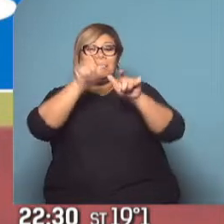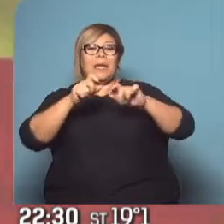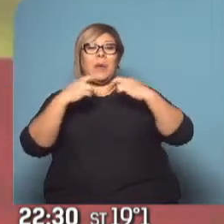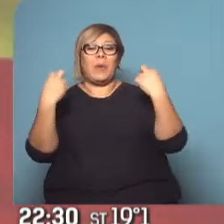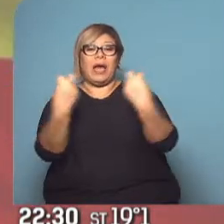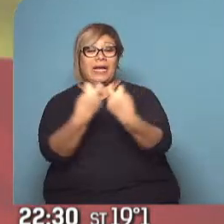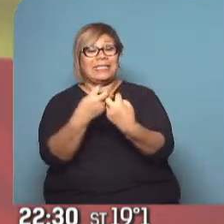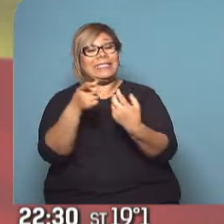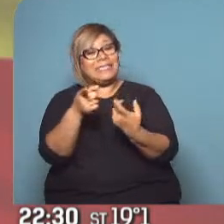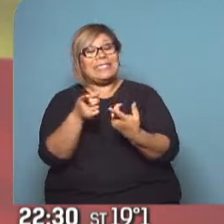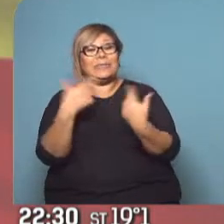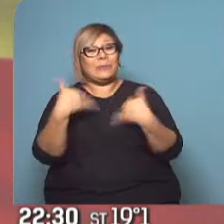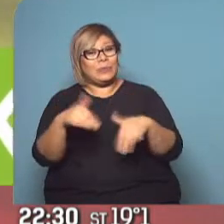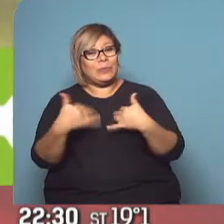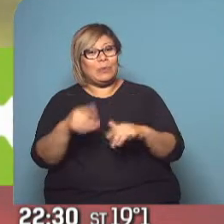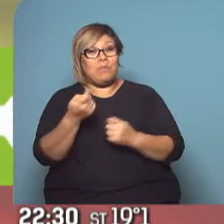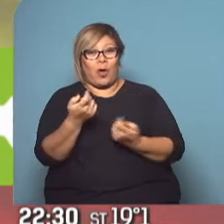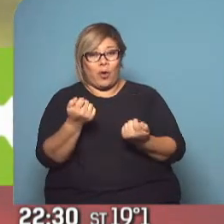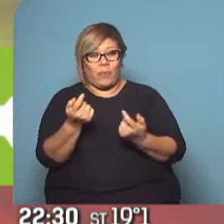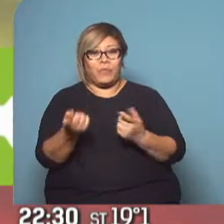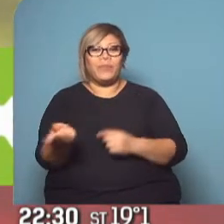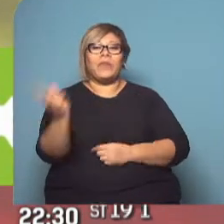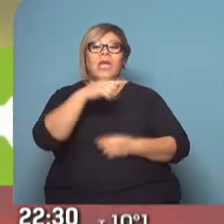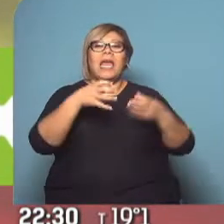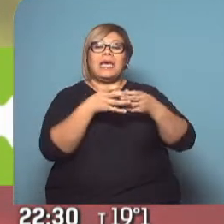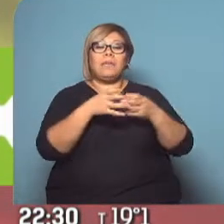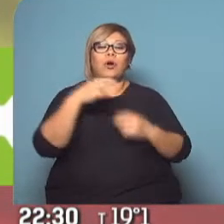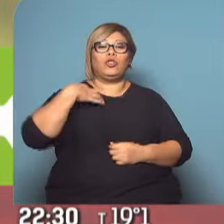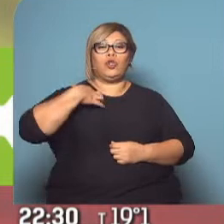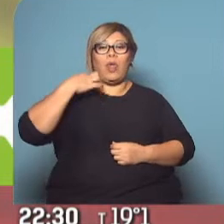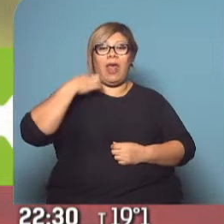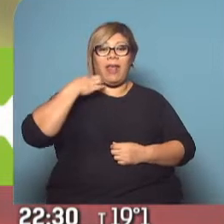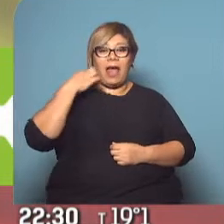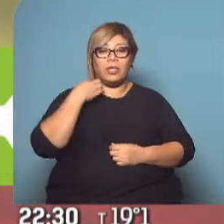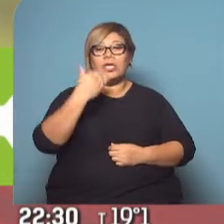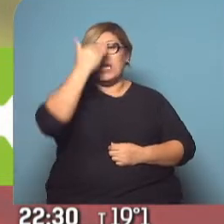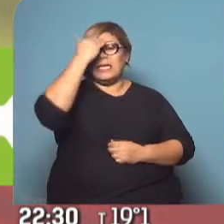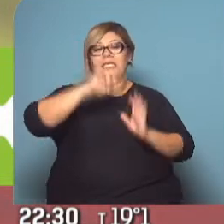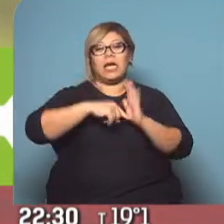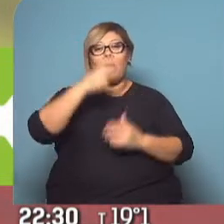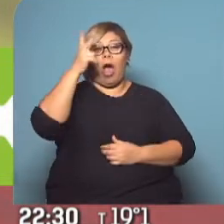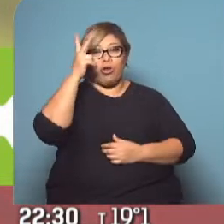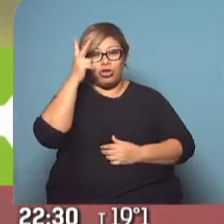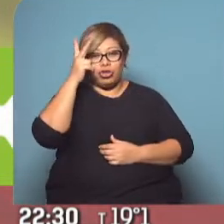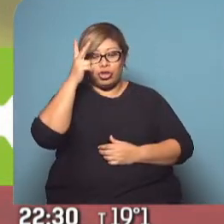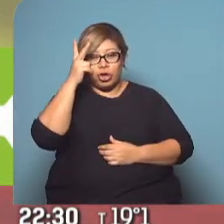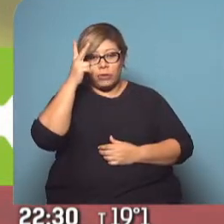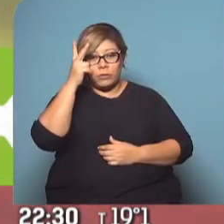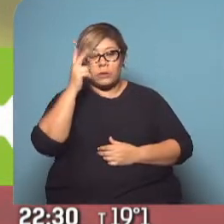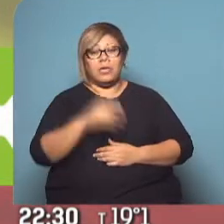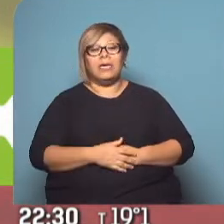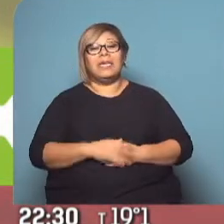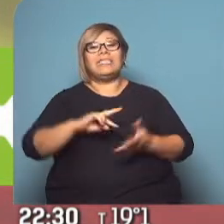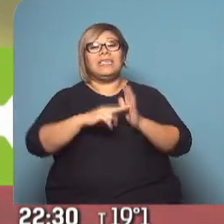historia. Con Albert Rivera a la cabeza, Ciudadanos cosechó 15,8% de las preferencias del electorado, y 57